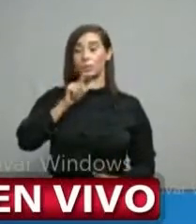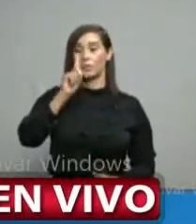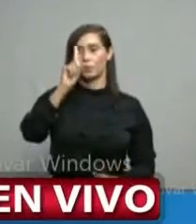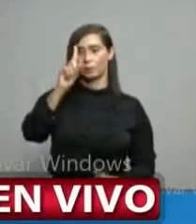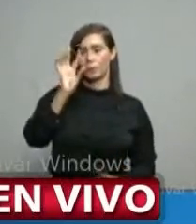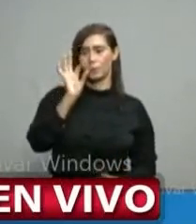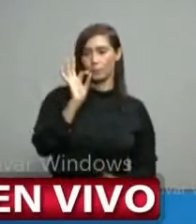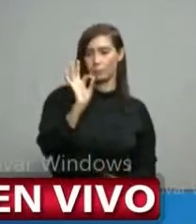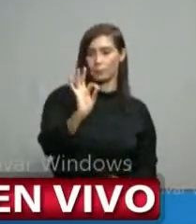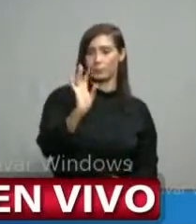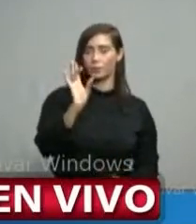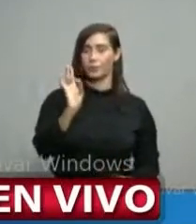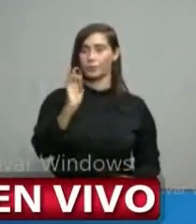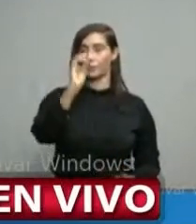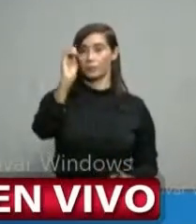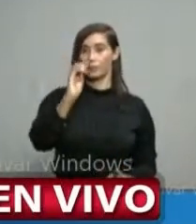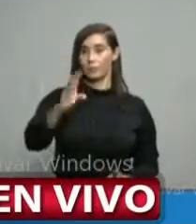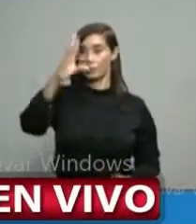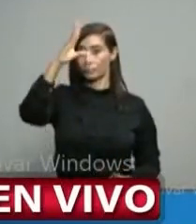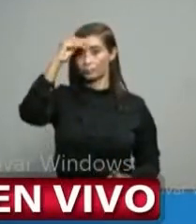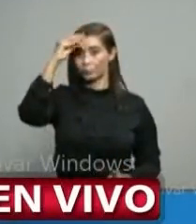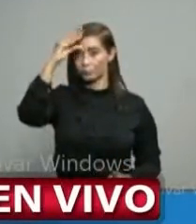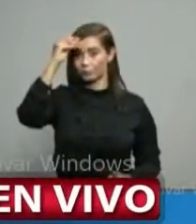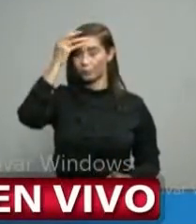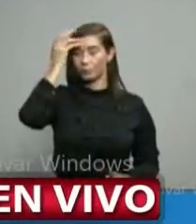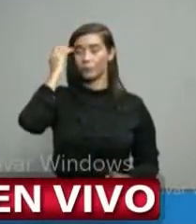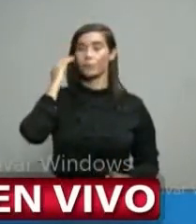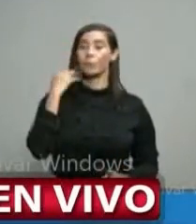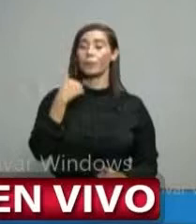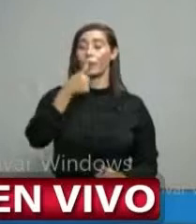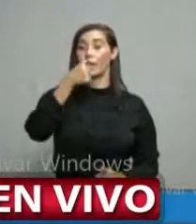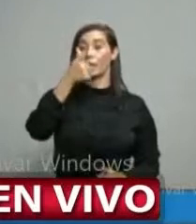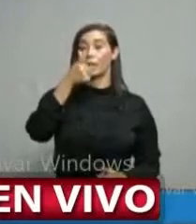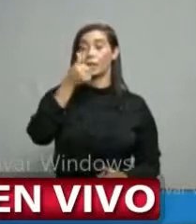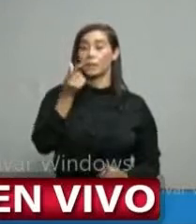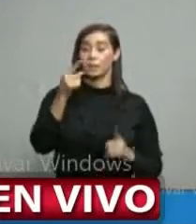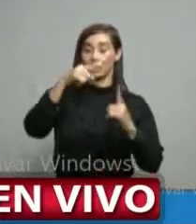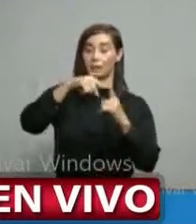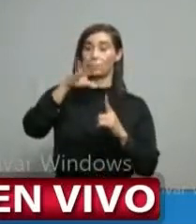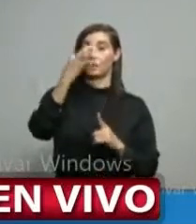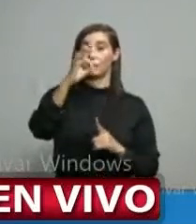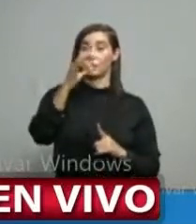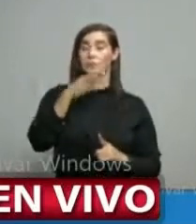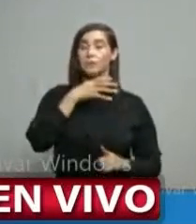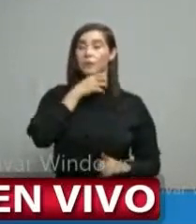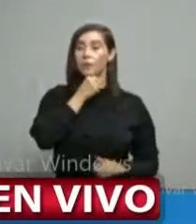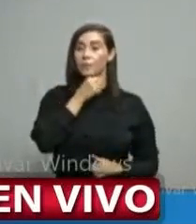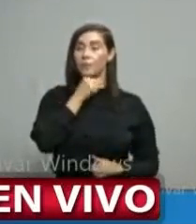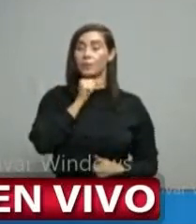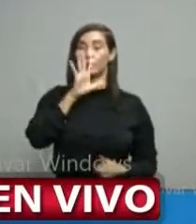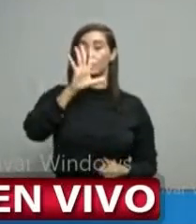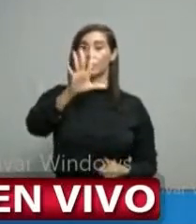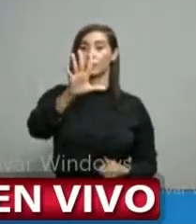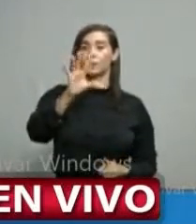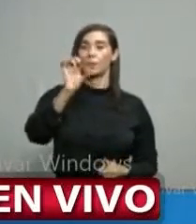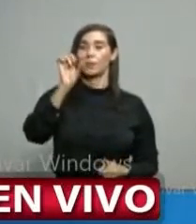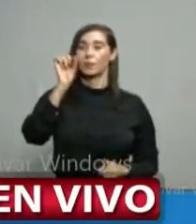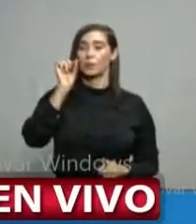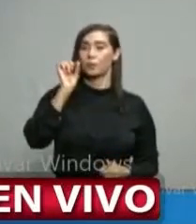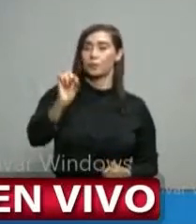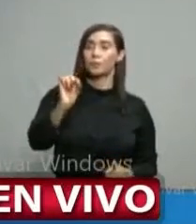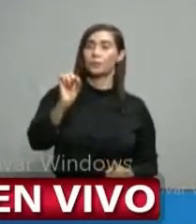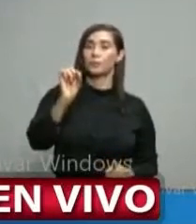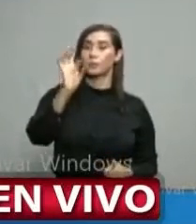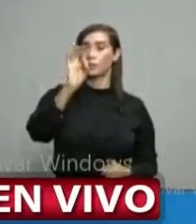1.7% masculino, de 10 a 19 años, 5.1%